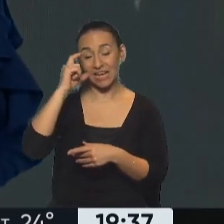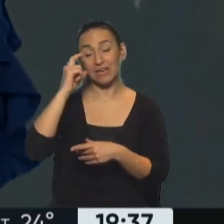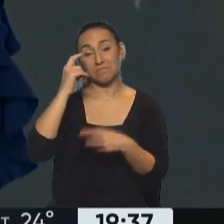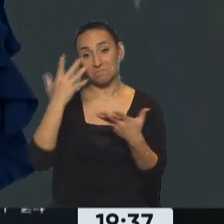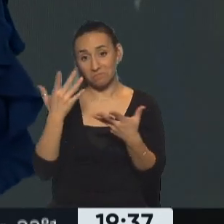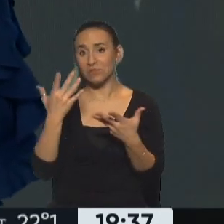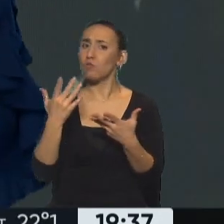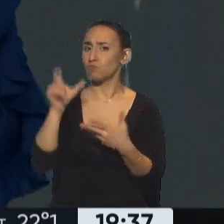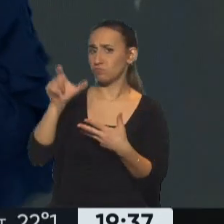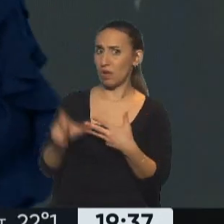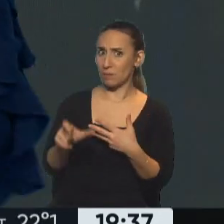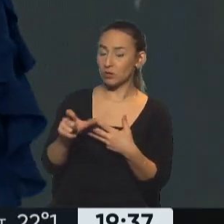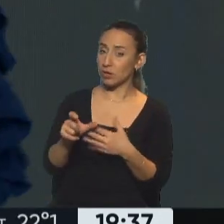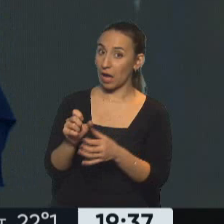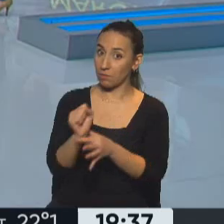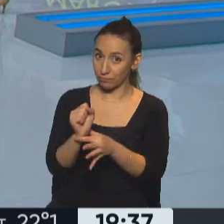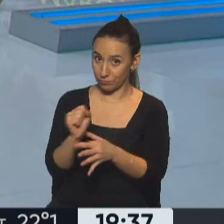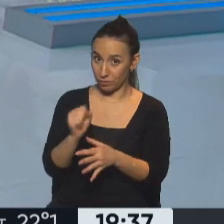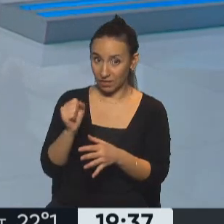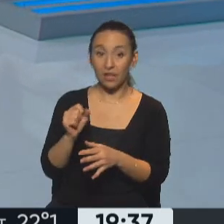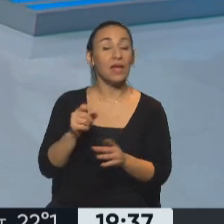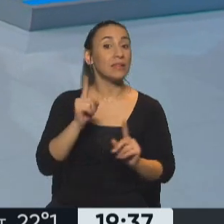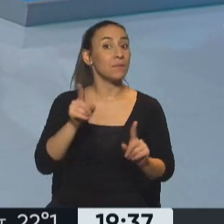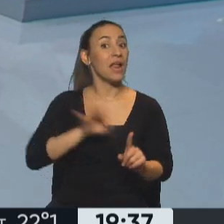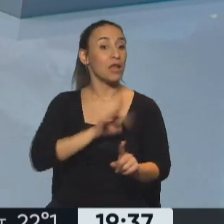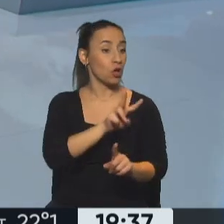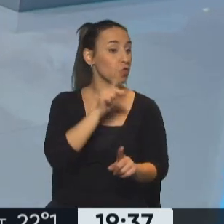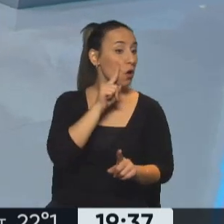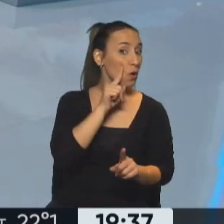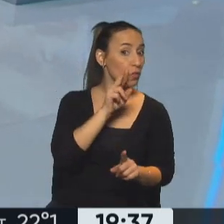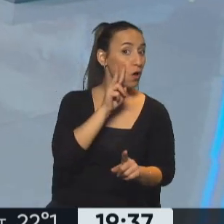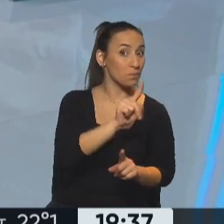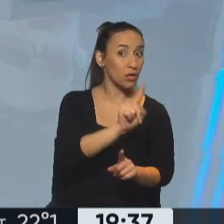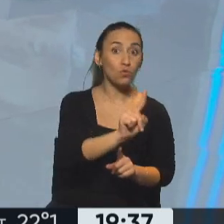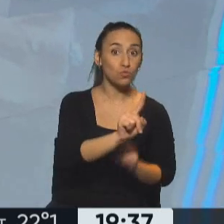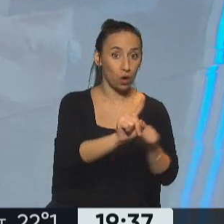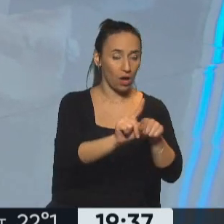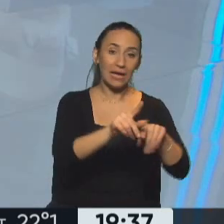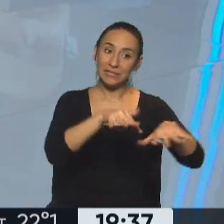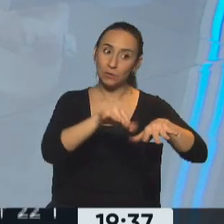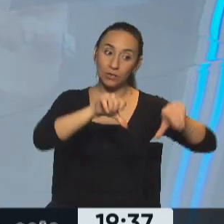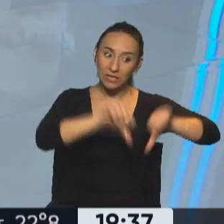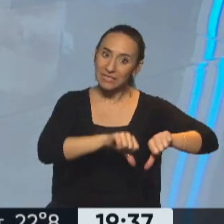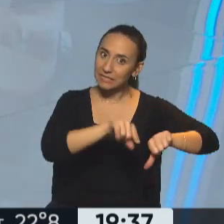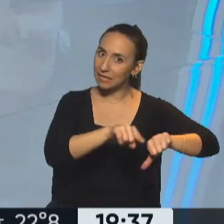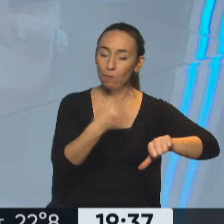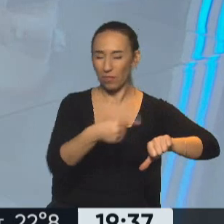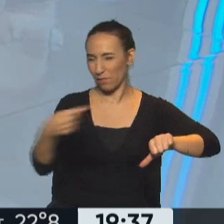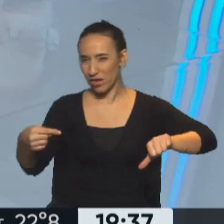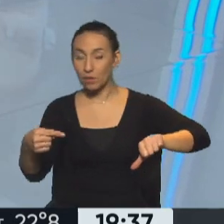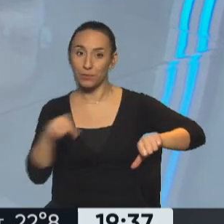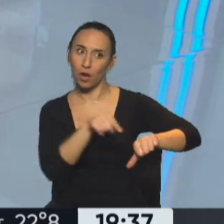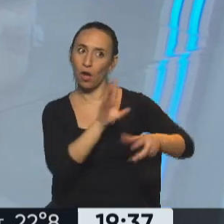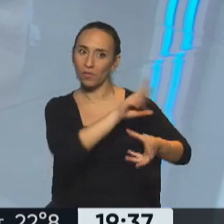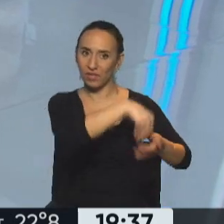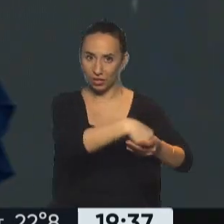es un gran... Fue un hombre clave también en el 2001. Sí. En una crisis que tenía otras características. Totalmente. Este hombre también... El ámbito de